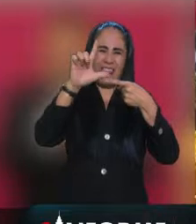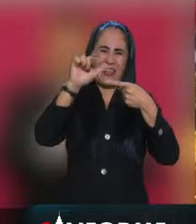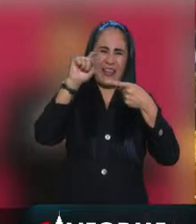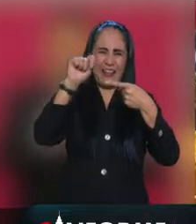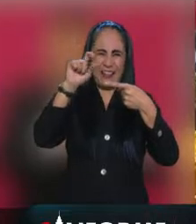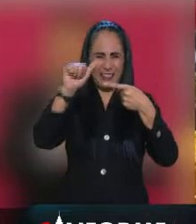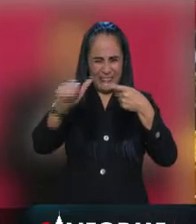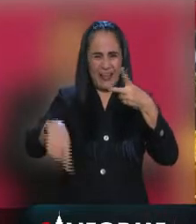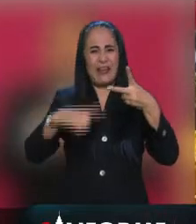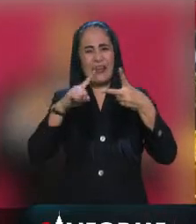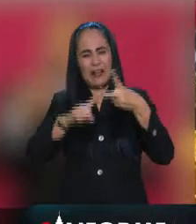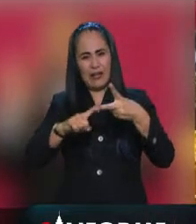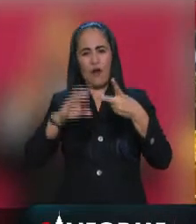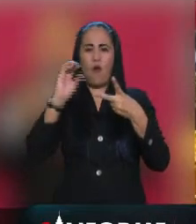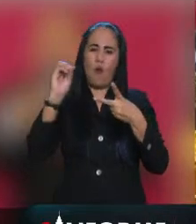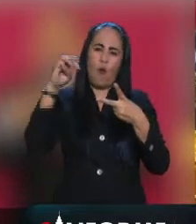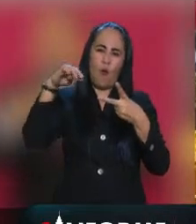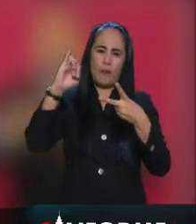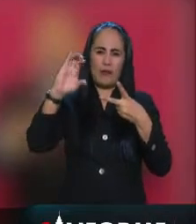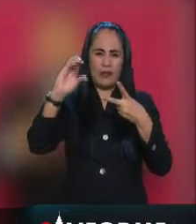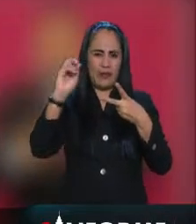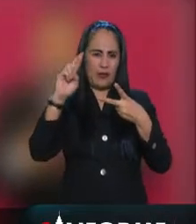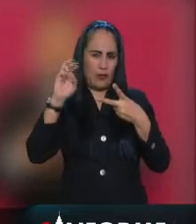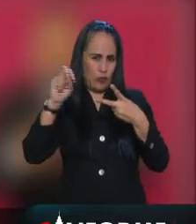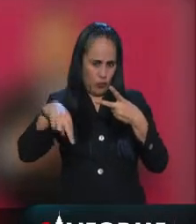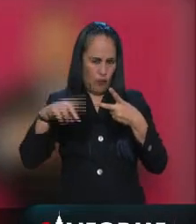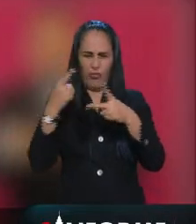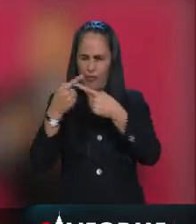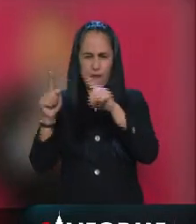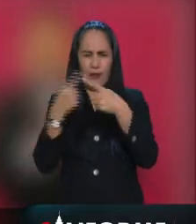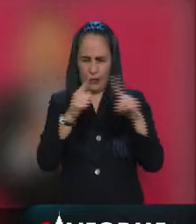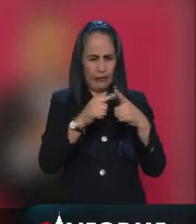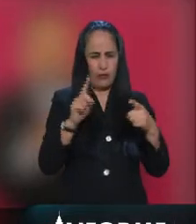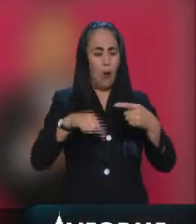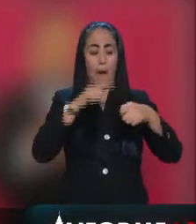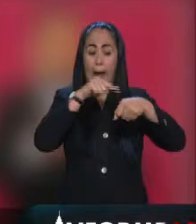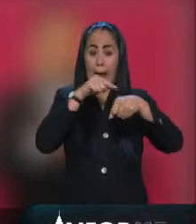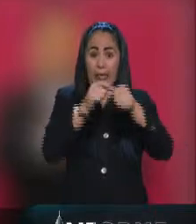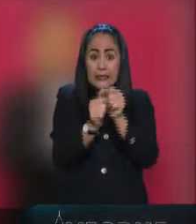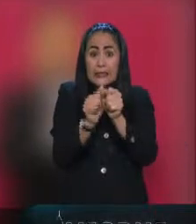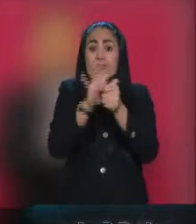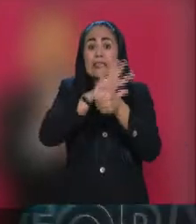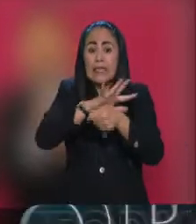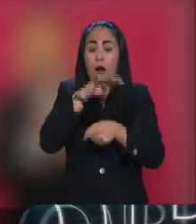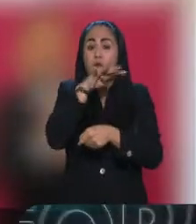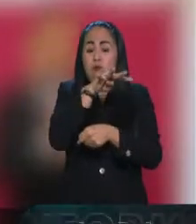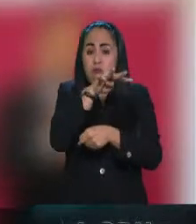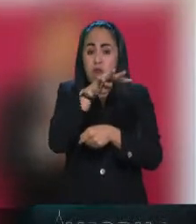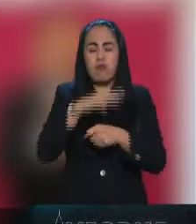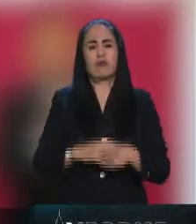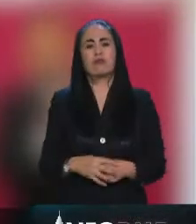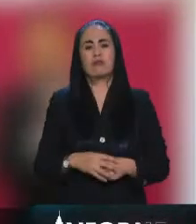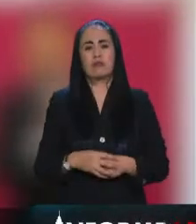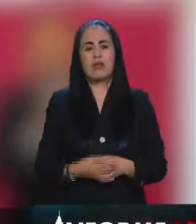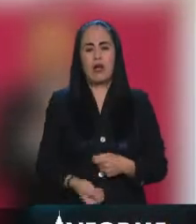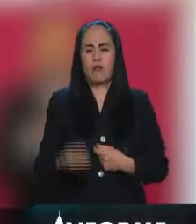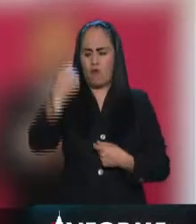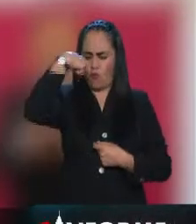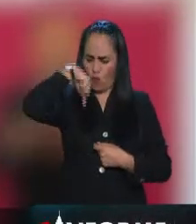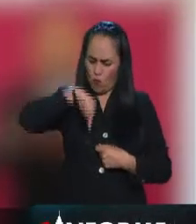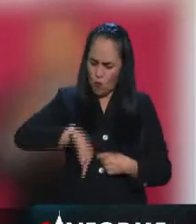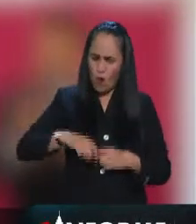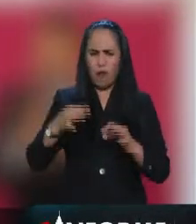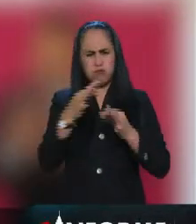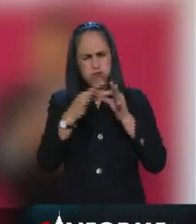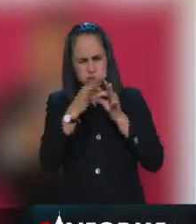virus para poder pasar desapercibida o poder llegar todavía a invadir más células. Pero